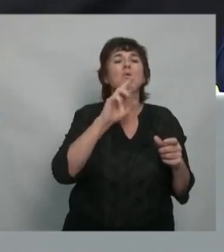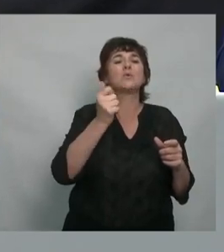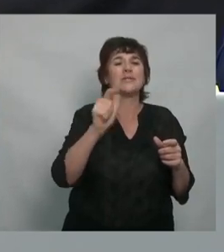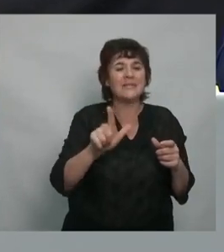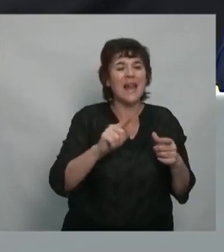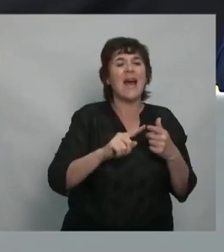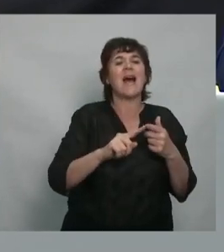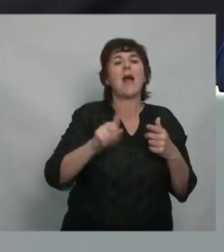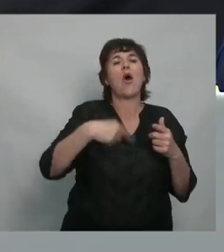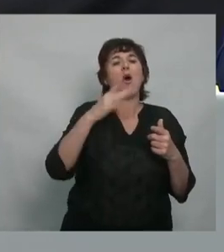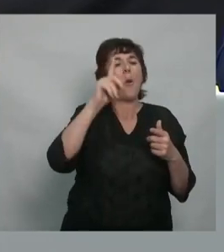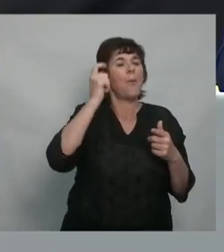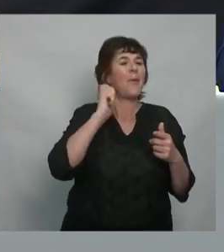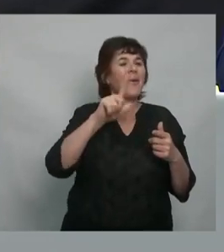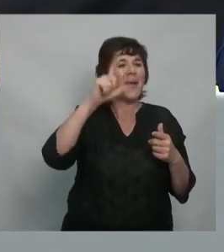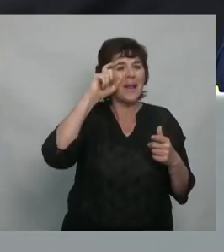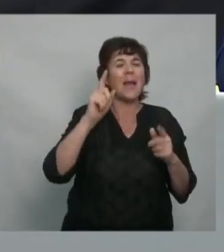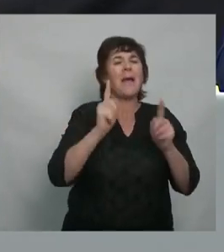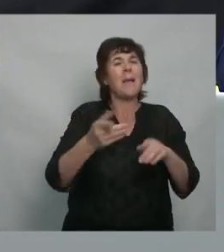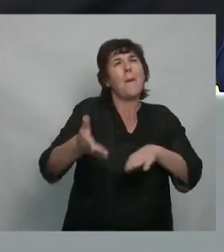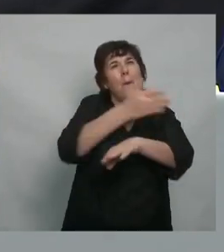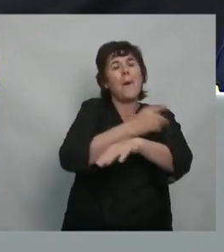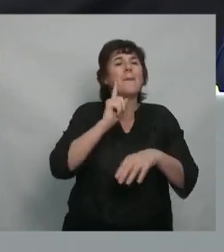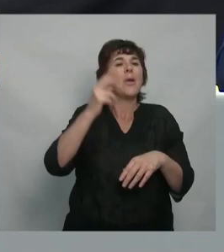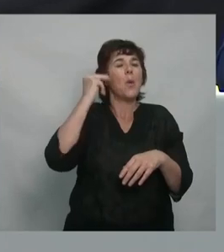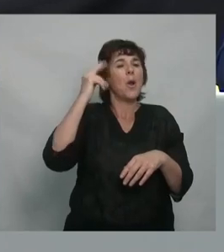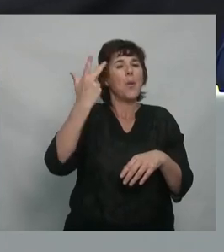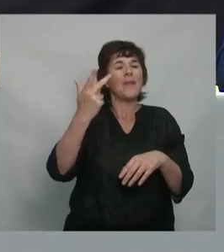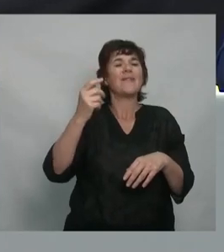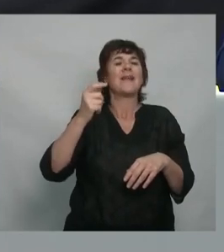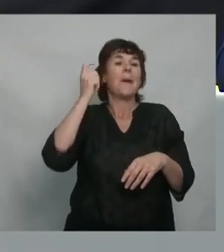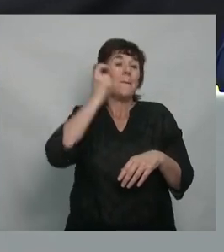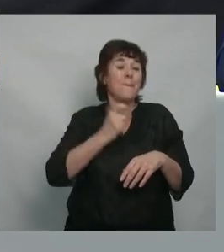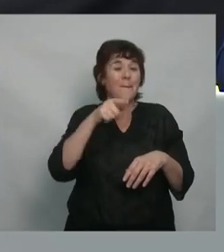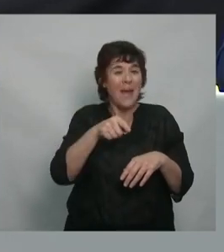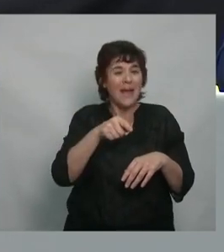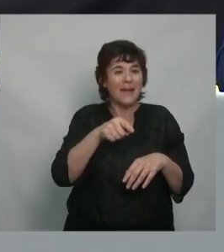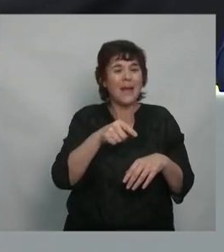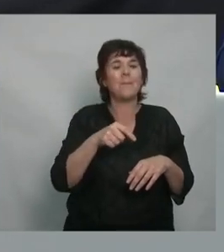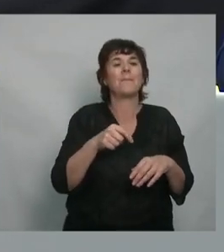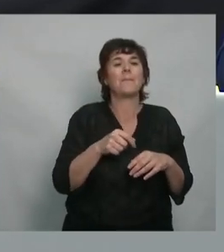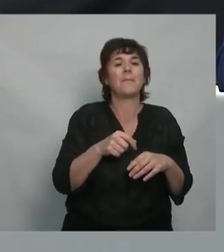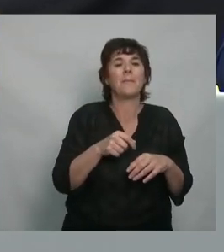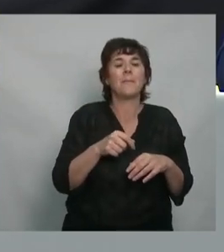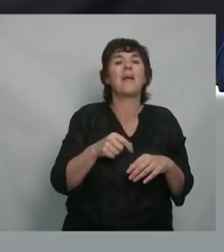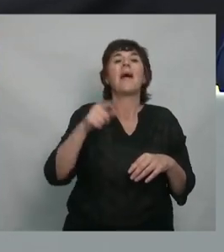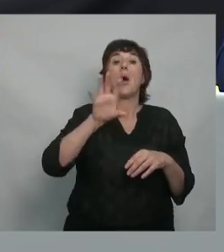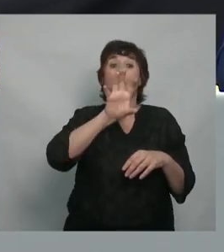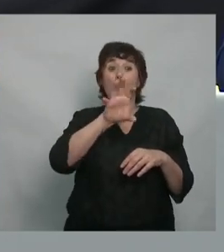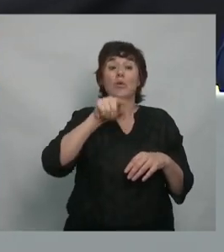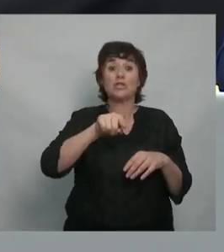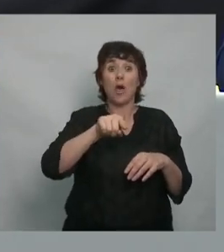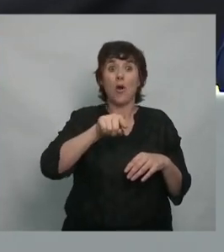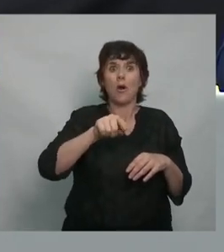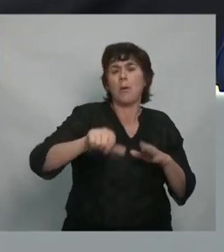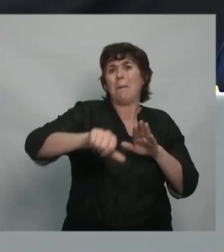menemismo en el 93, las primeras elecciones de medio término. En la provincia de Buenos Aires se